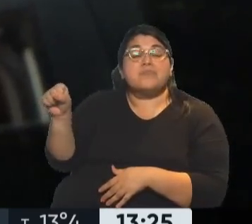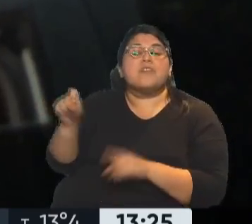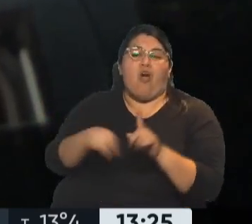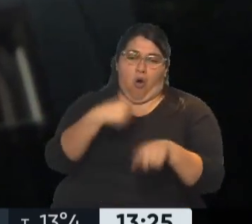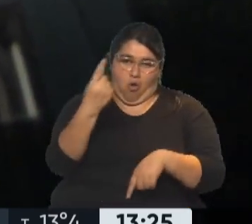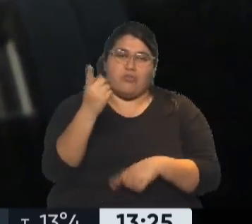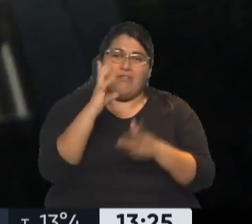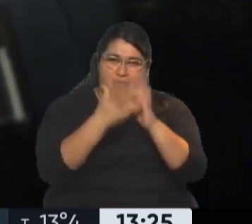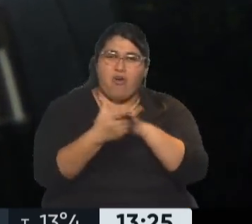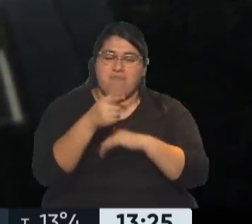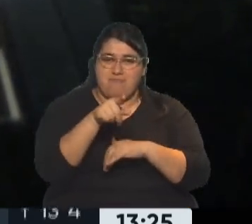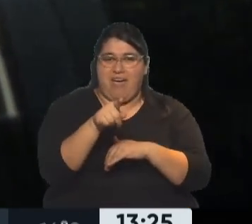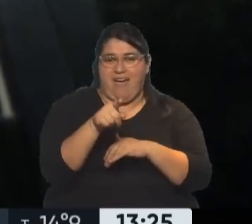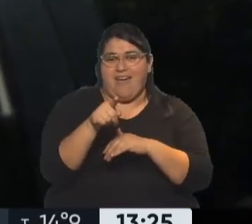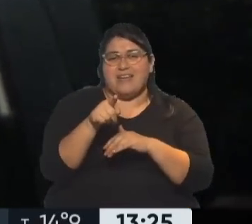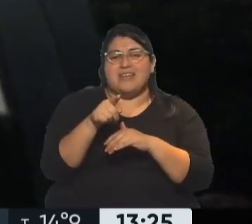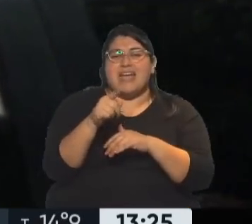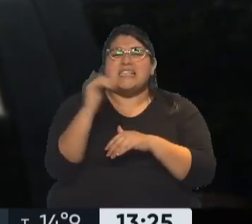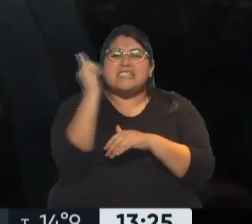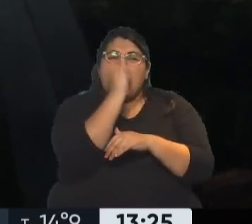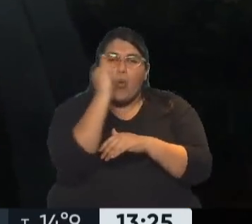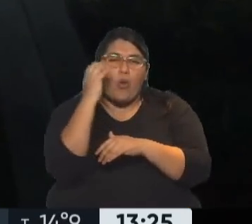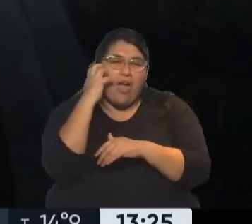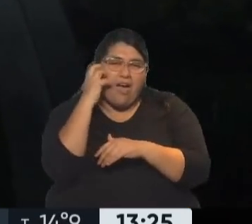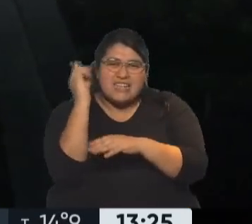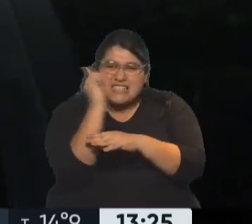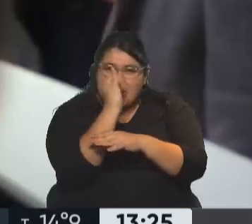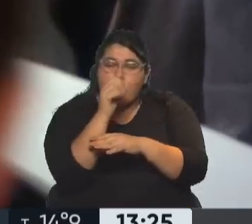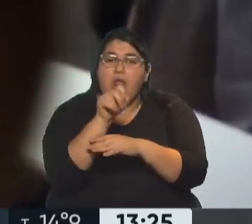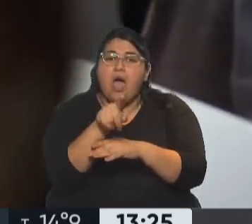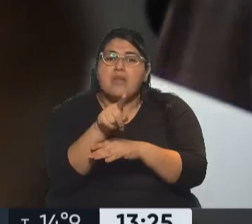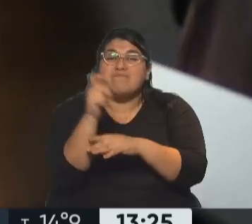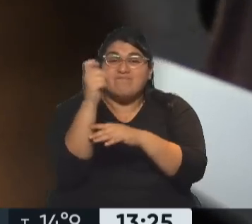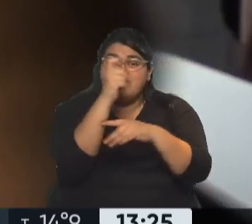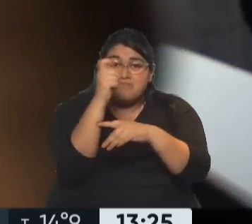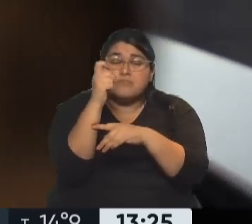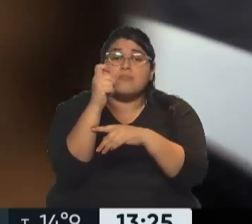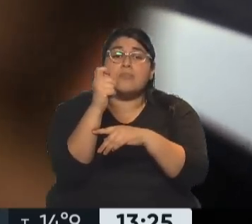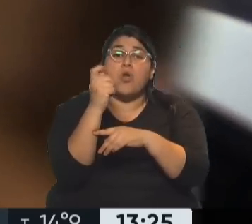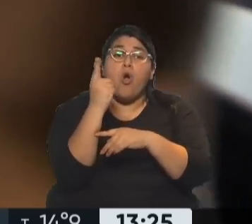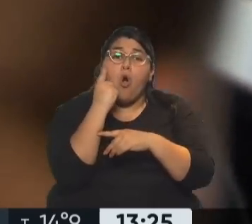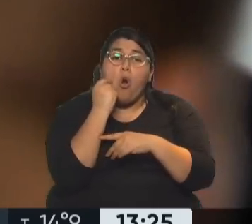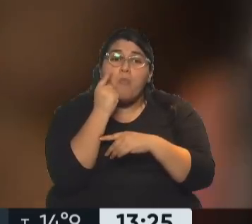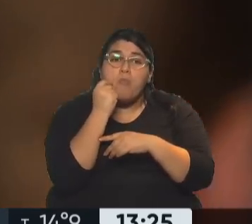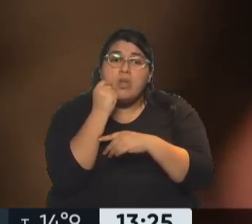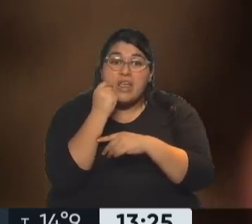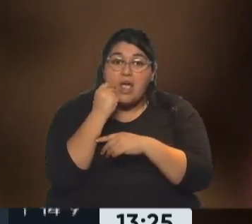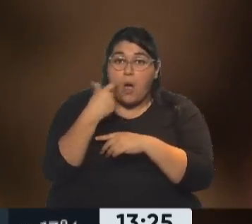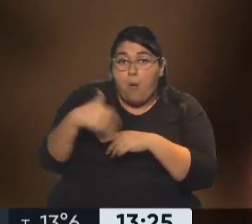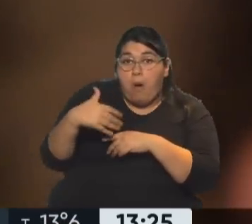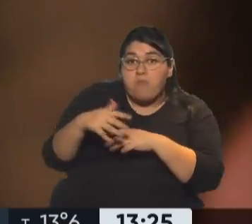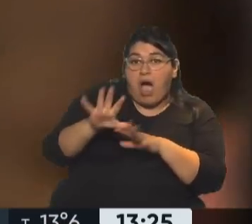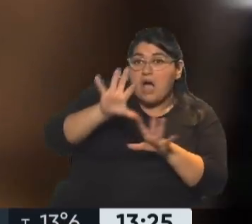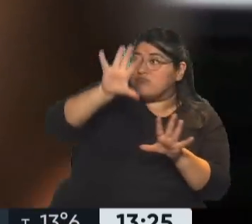también fue hecha por parte de quienes estaban con teléfonos celulares en el lugar, en la que aparecía este muchacho como casi deteniendo él con su